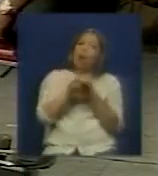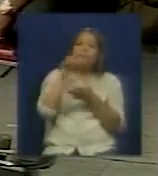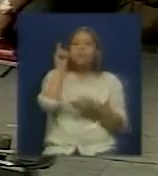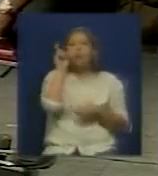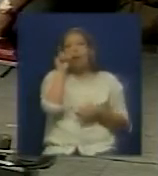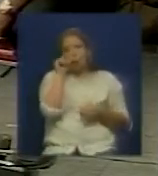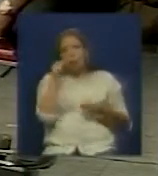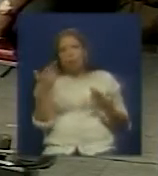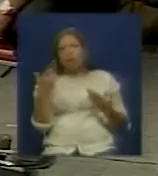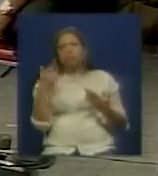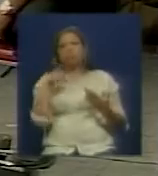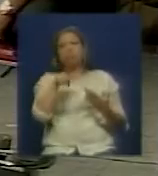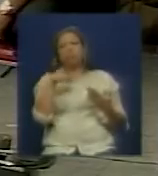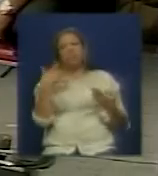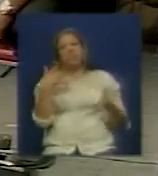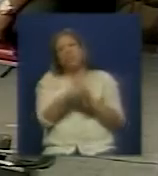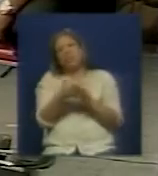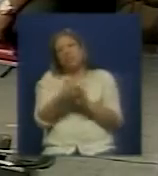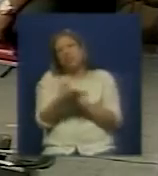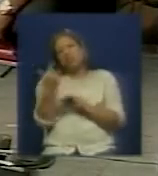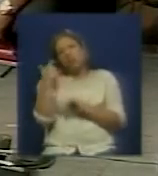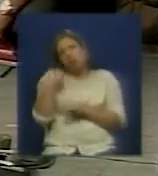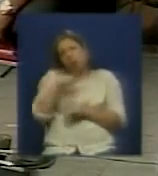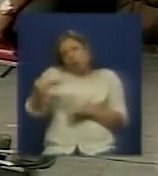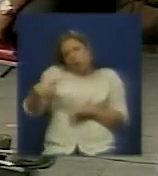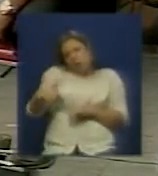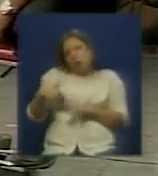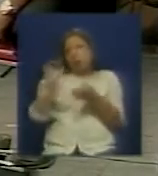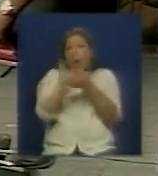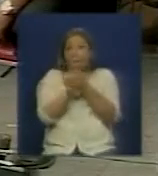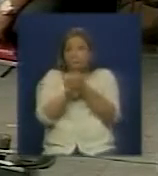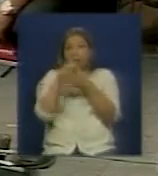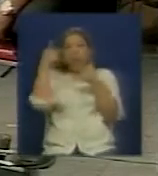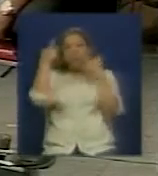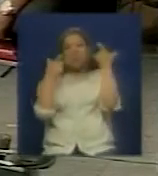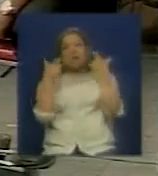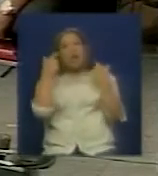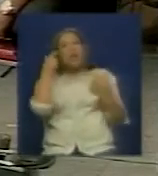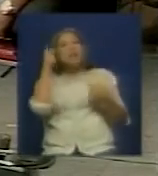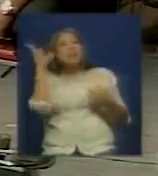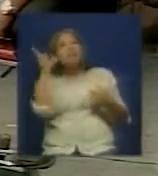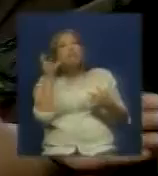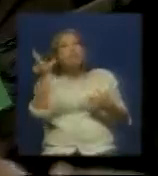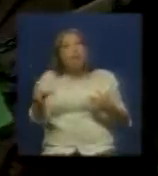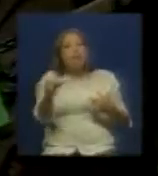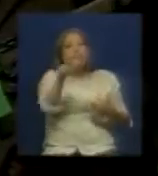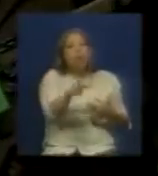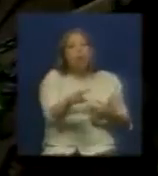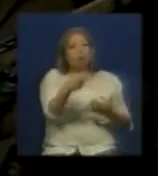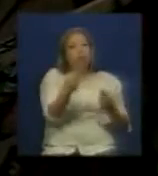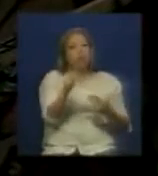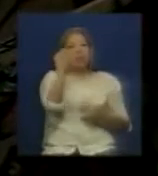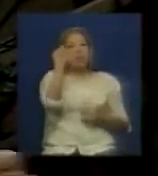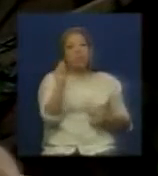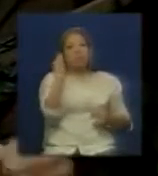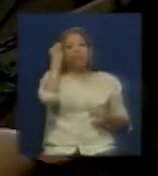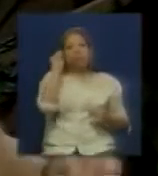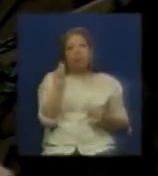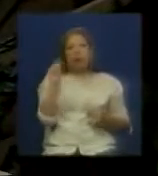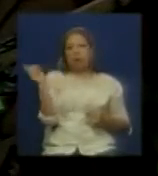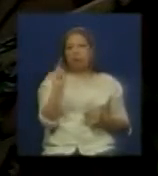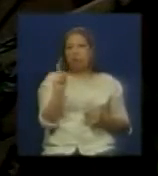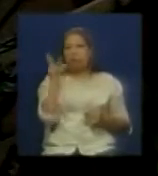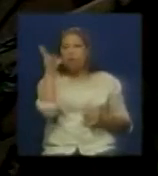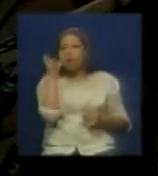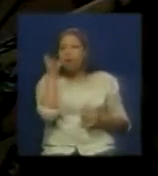dentro de las altas esferas o de nuestro lado no se escuchó mucho al pueblo. ¿Qué hacer para mejorar eso? ¿Qué tiene que hacer